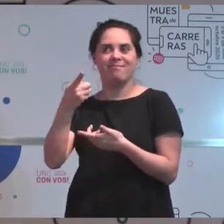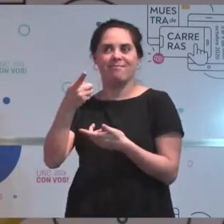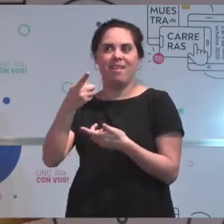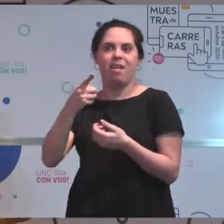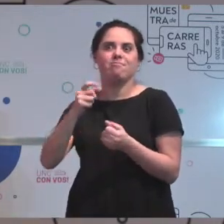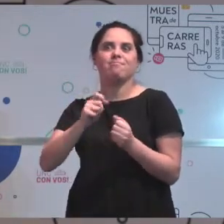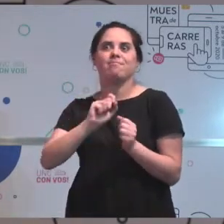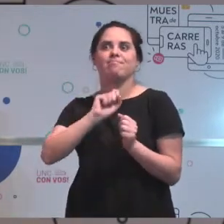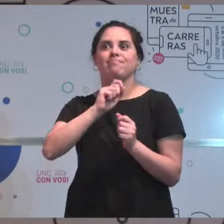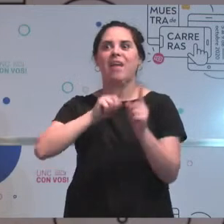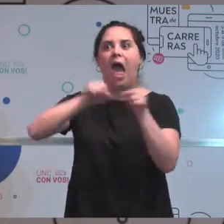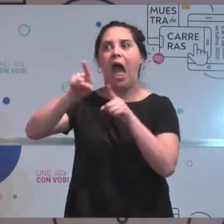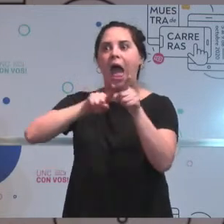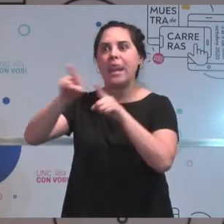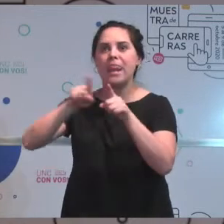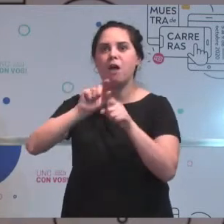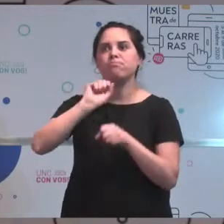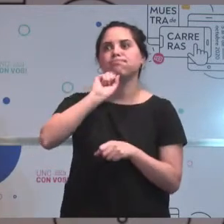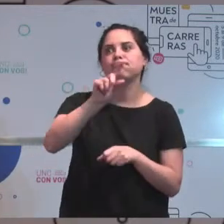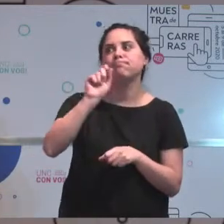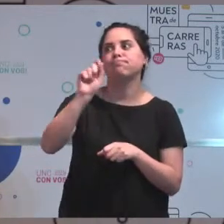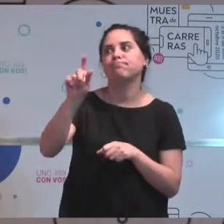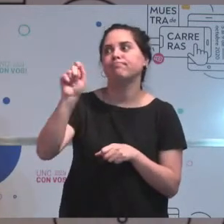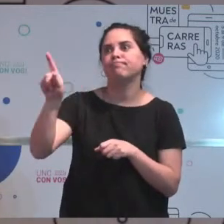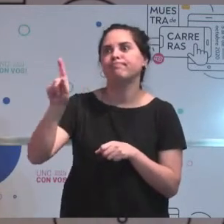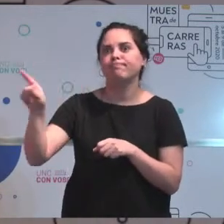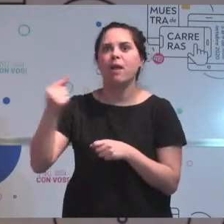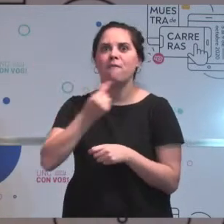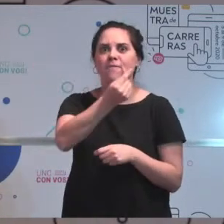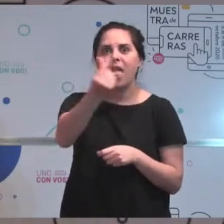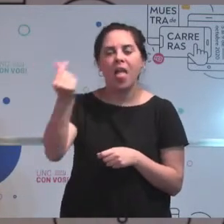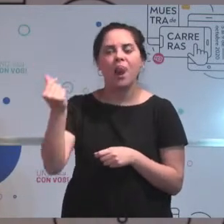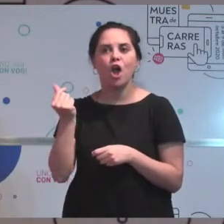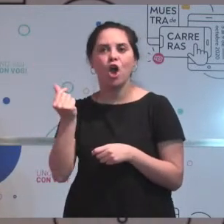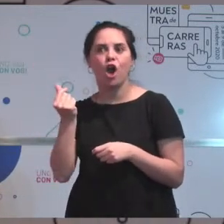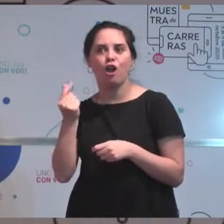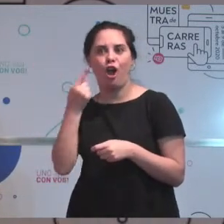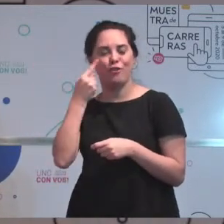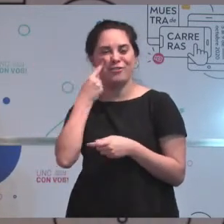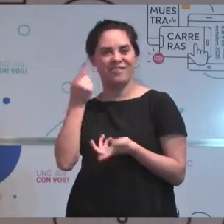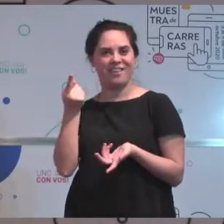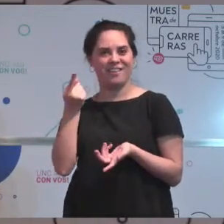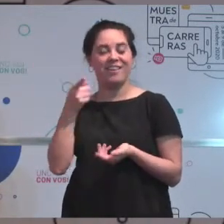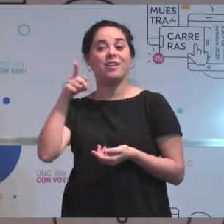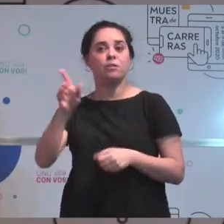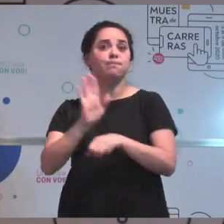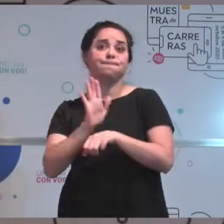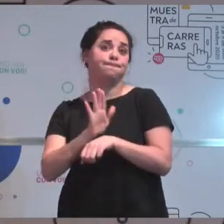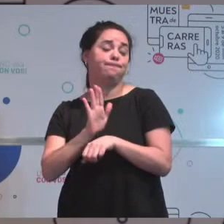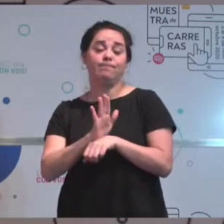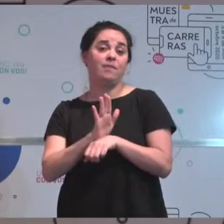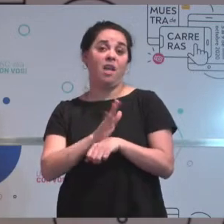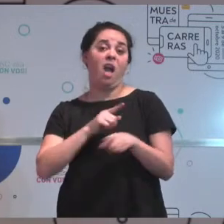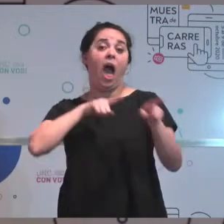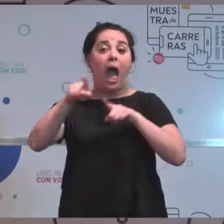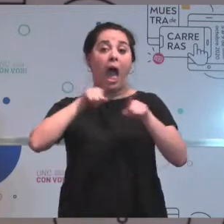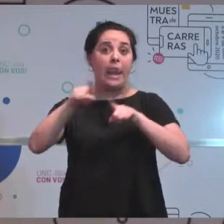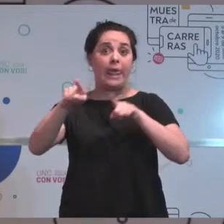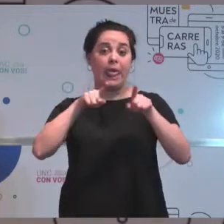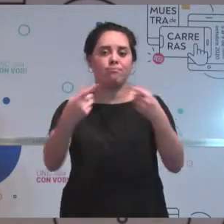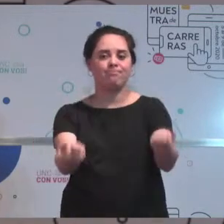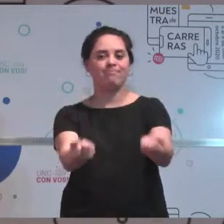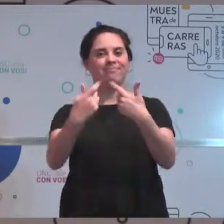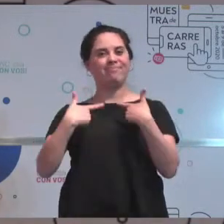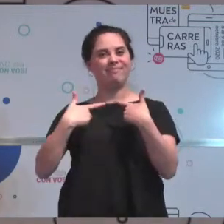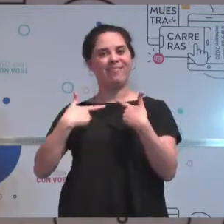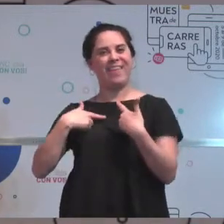la amplitud que esto significa, y esto de ir haciendo en la carrera estas experiencias también permite que no sea